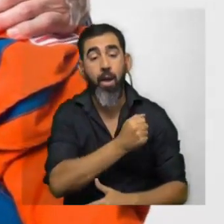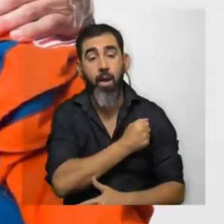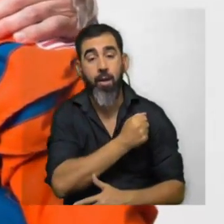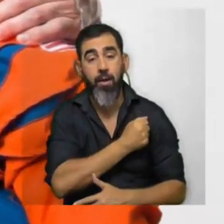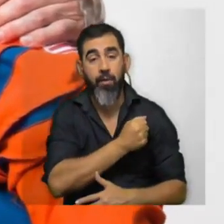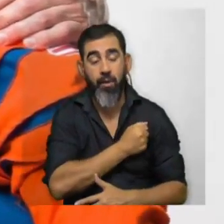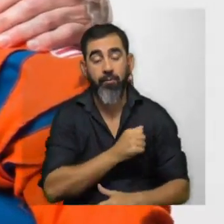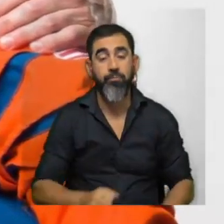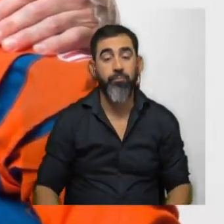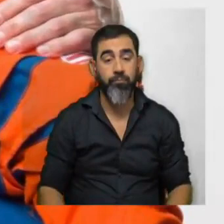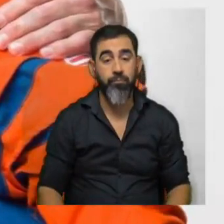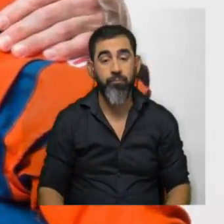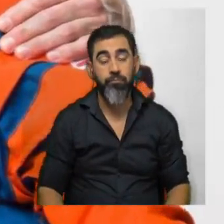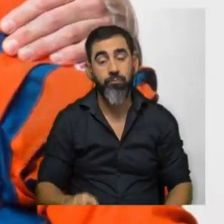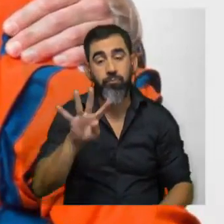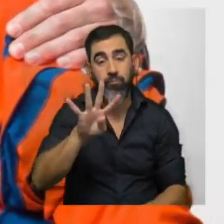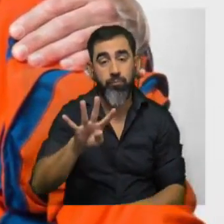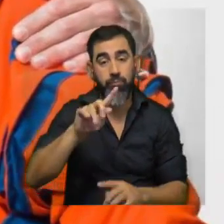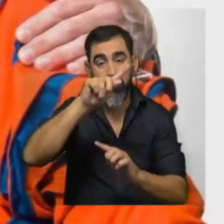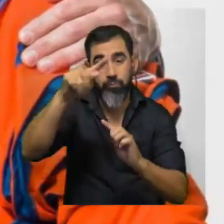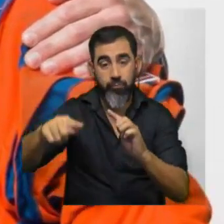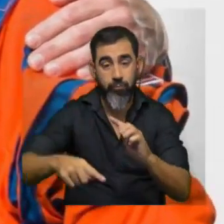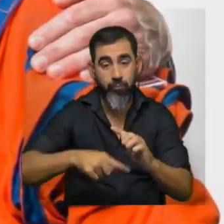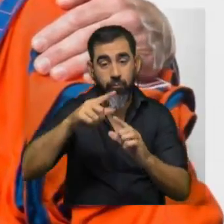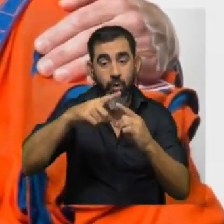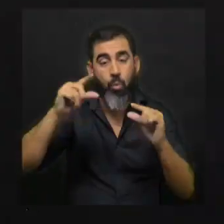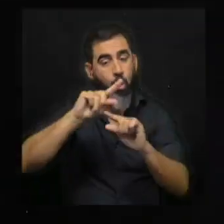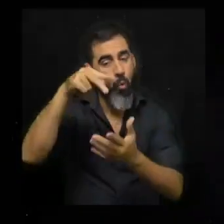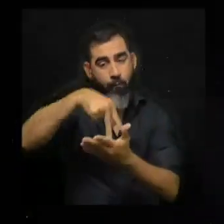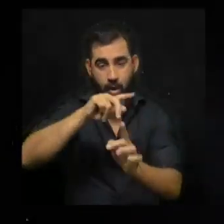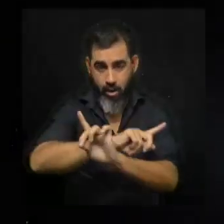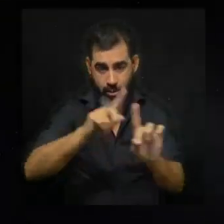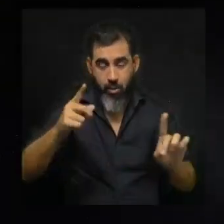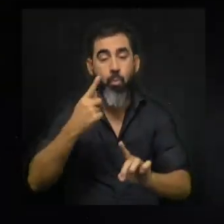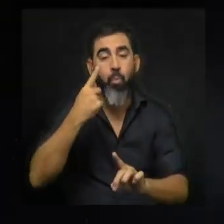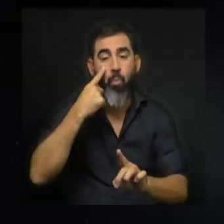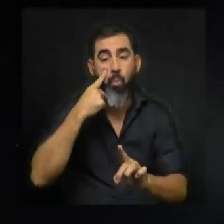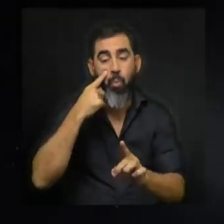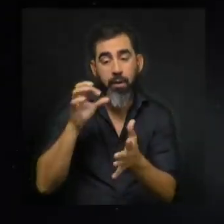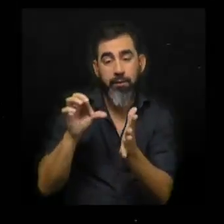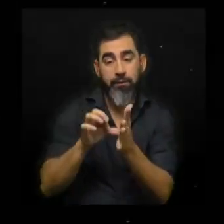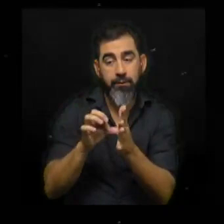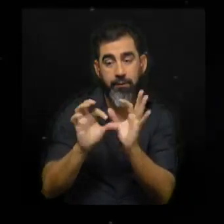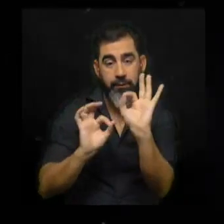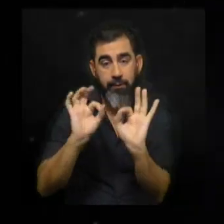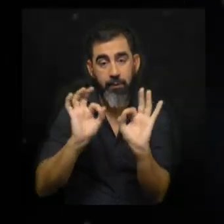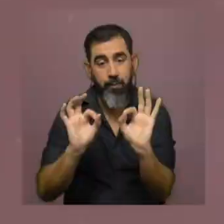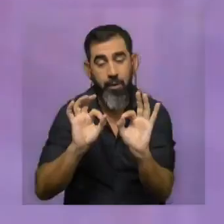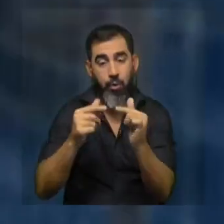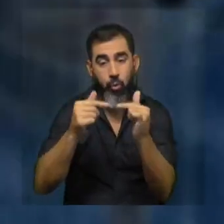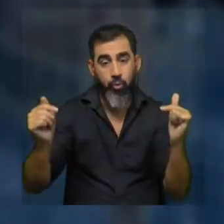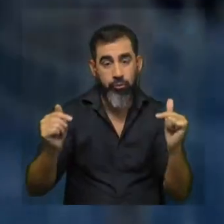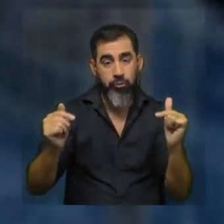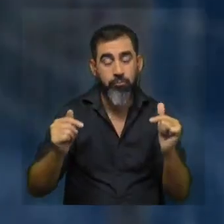Hansen. Ellos darán una vuelta a la Luna sin descender en ella para probar todos los sistemas cápsula y cohete nuevo,